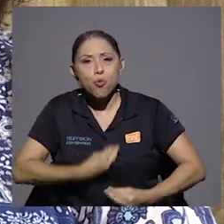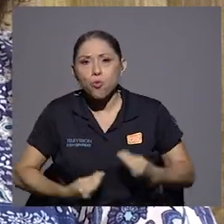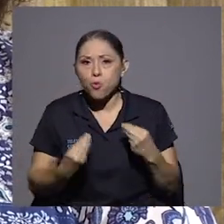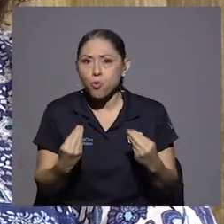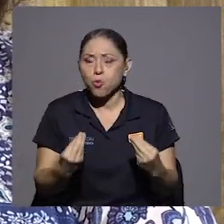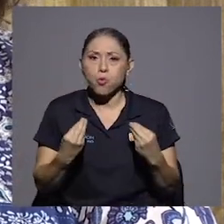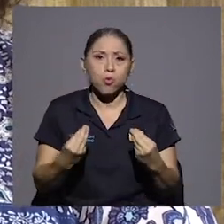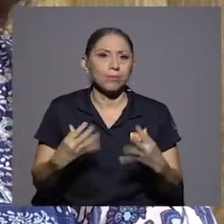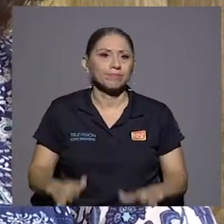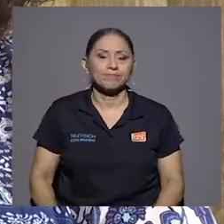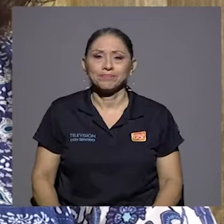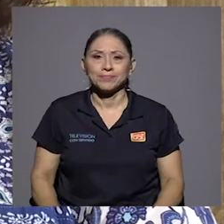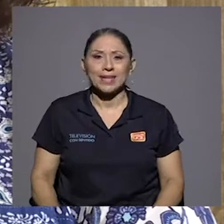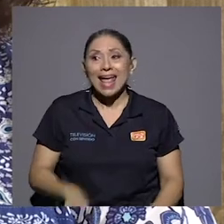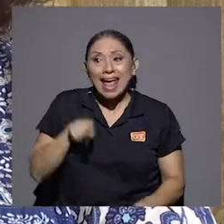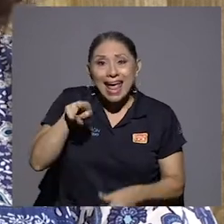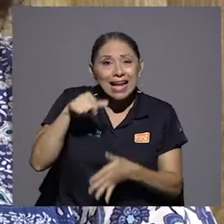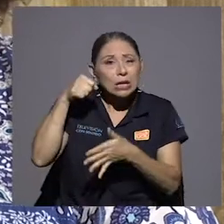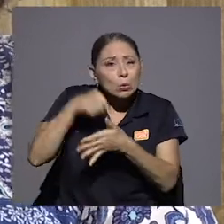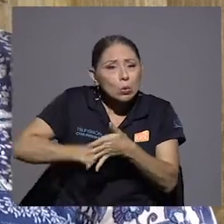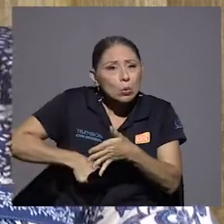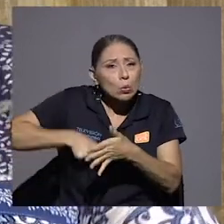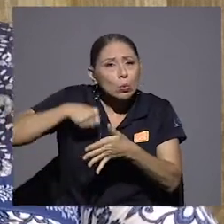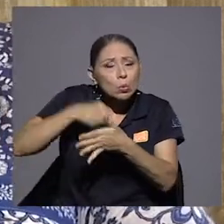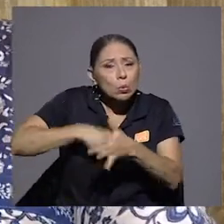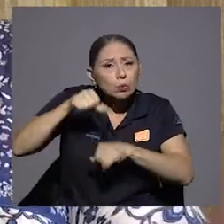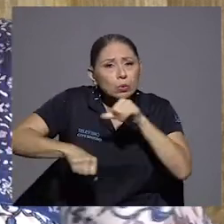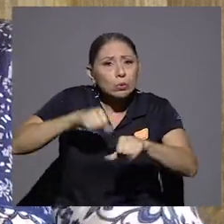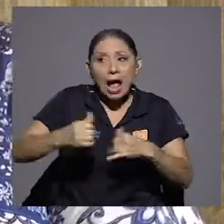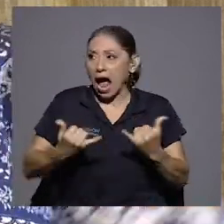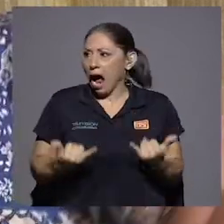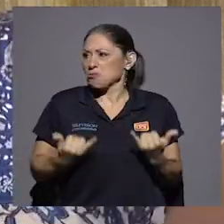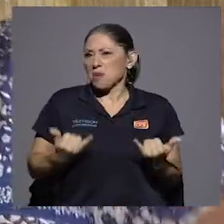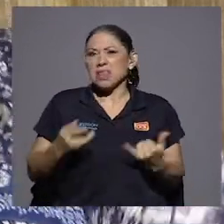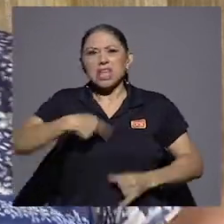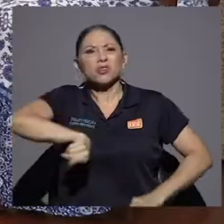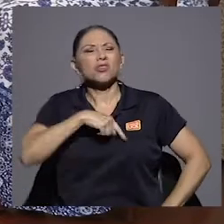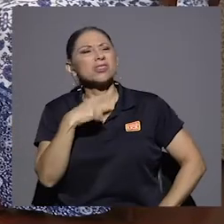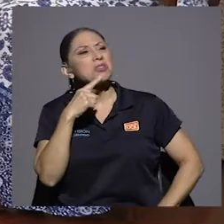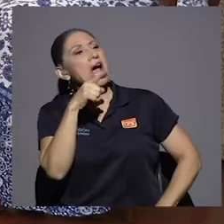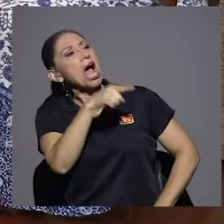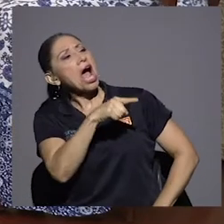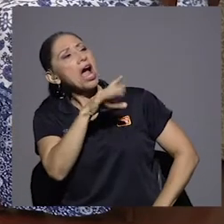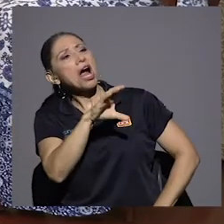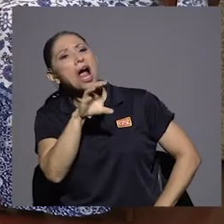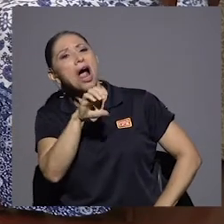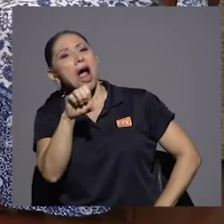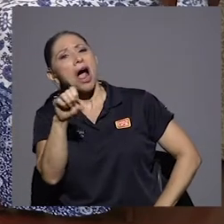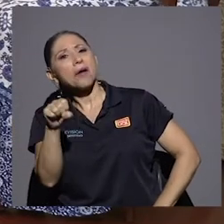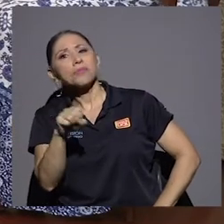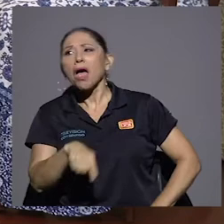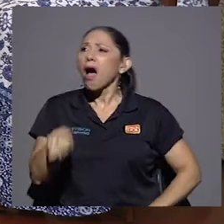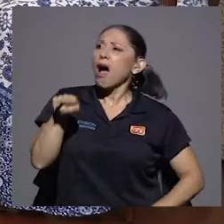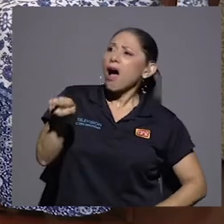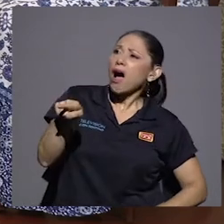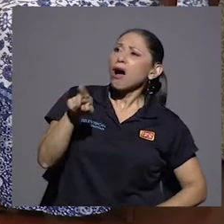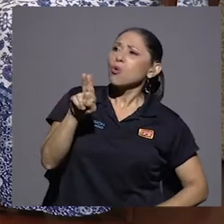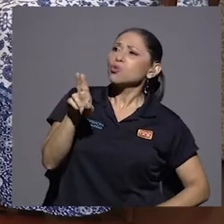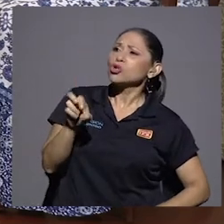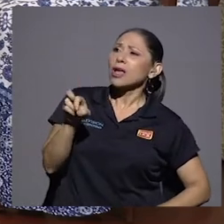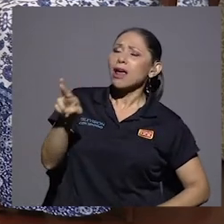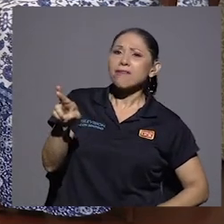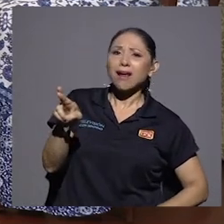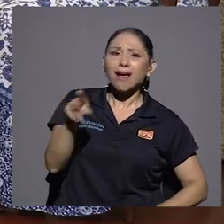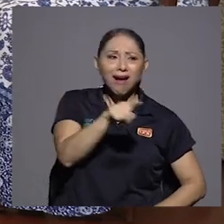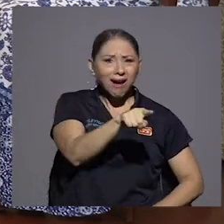la lucha que él tuvo. La gente, hoy en día nosotros decimos, ah, la caja, ah, la UCR. No,